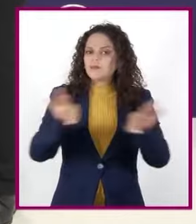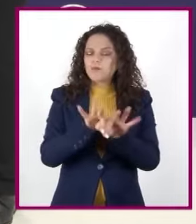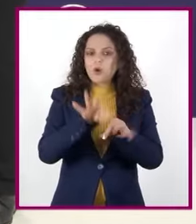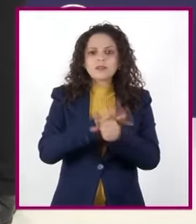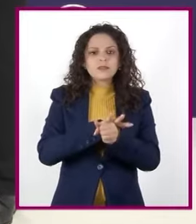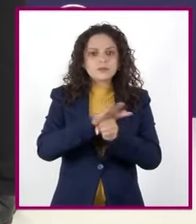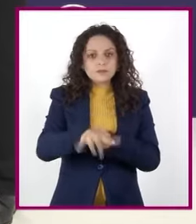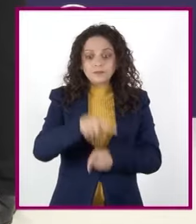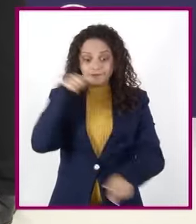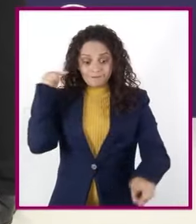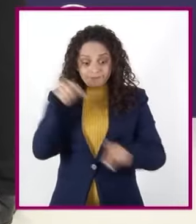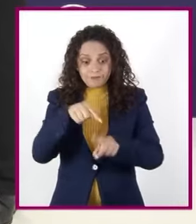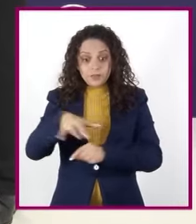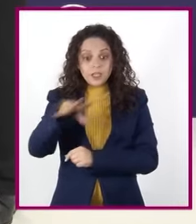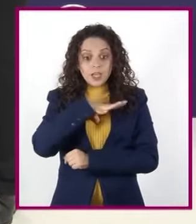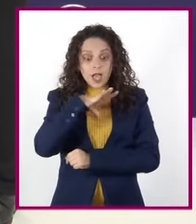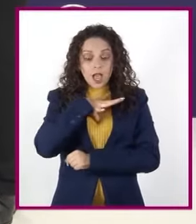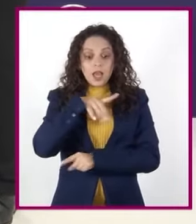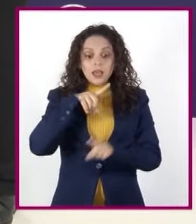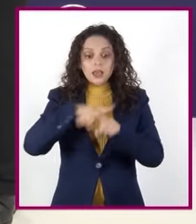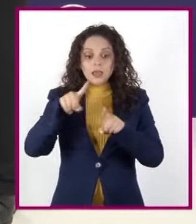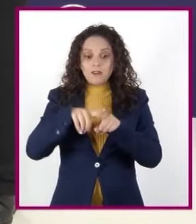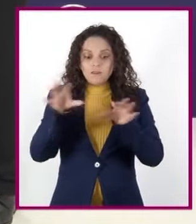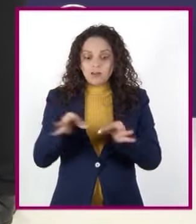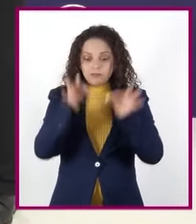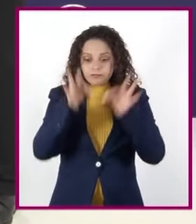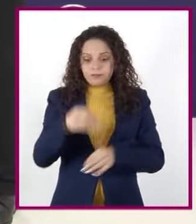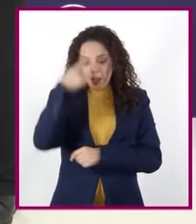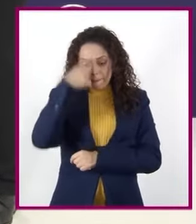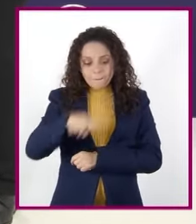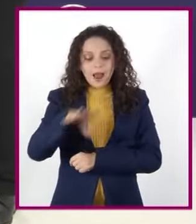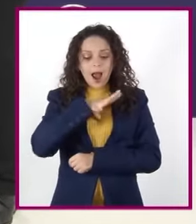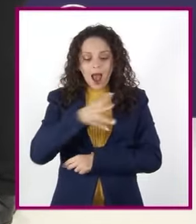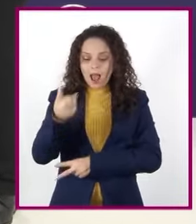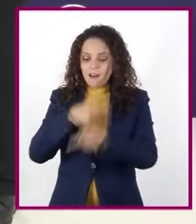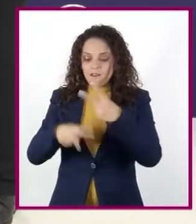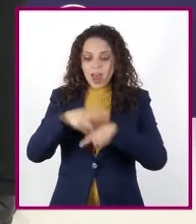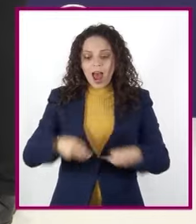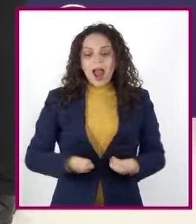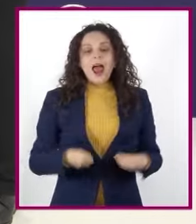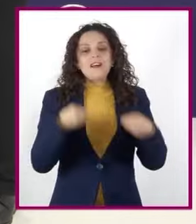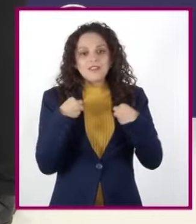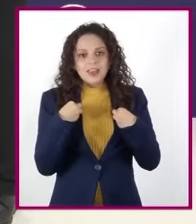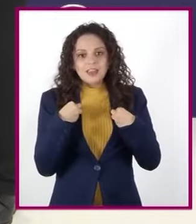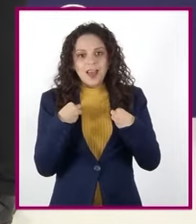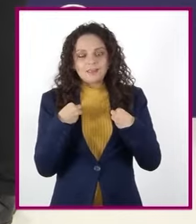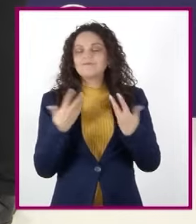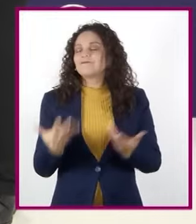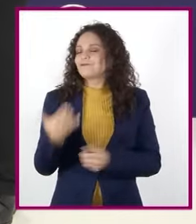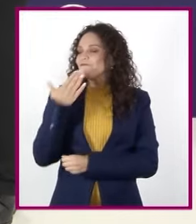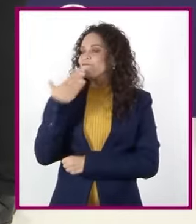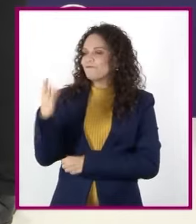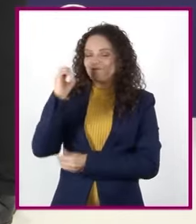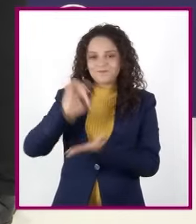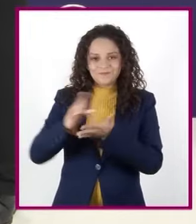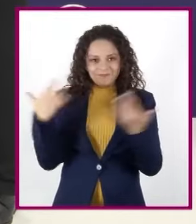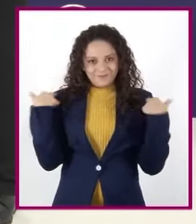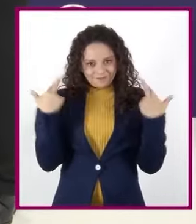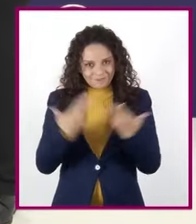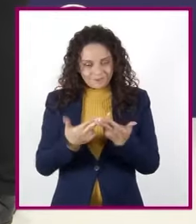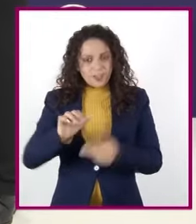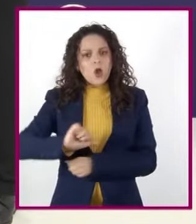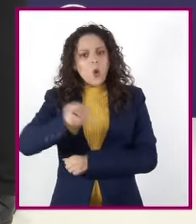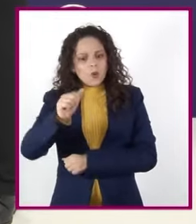es en ella en donde se encuentran las condiciones propicias para la vida. Perfecto, muchas gracias, maestra. Veamos otra